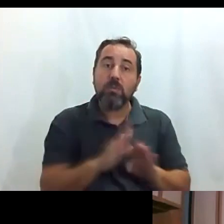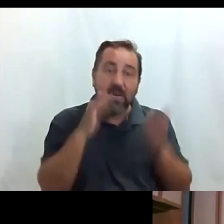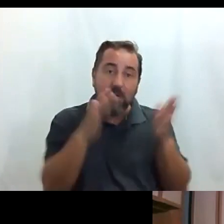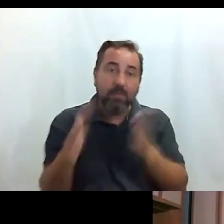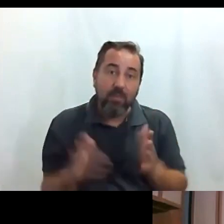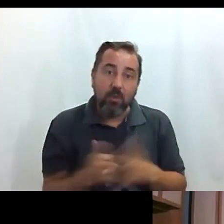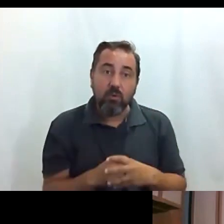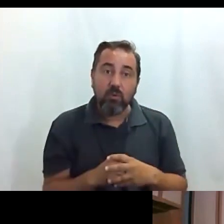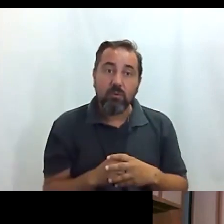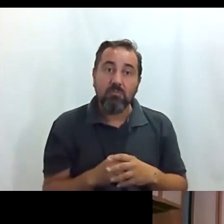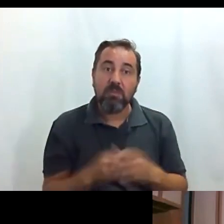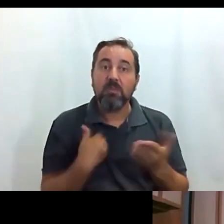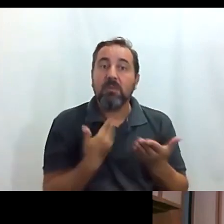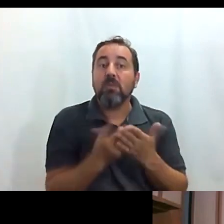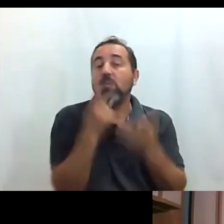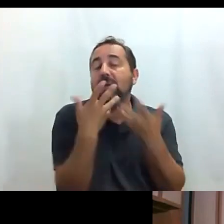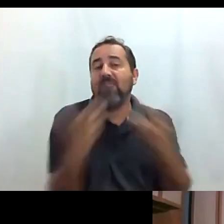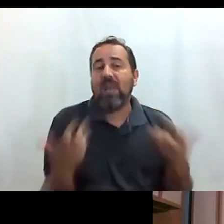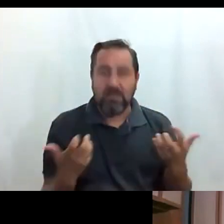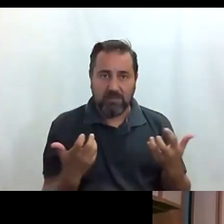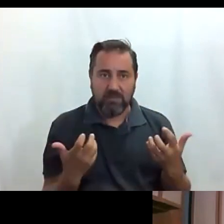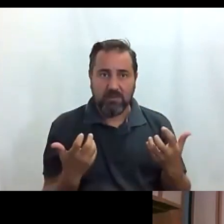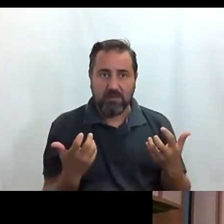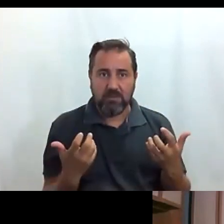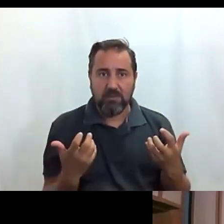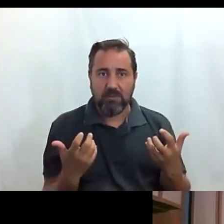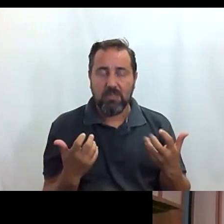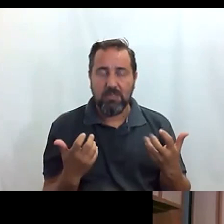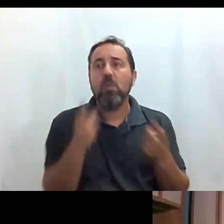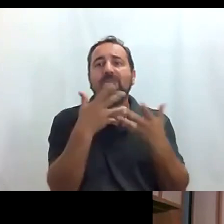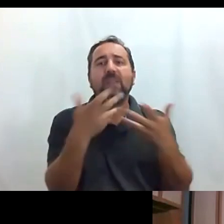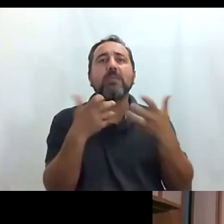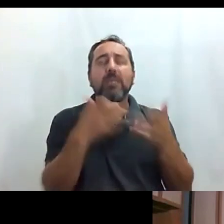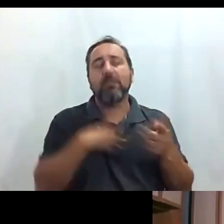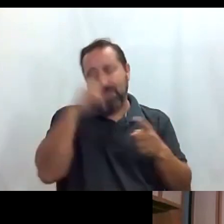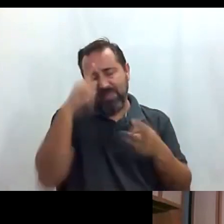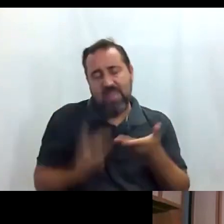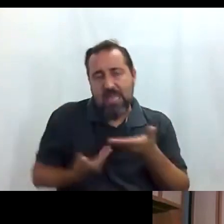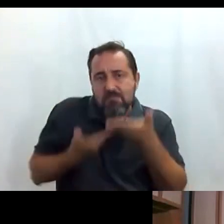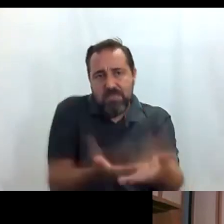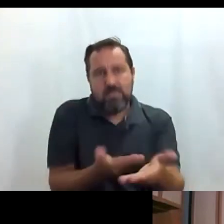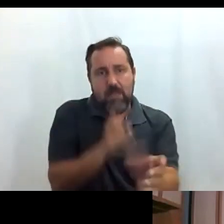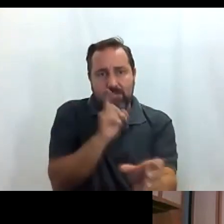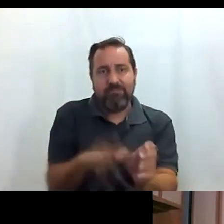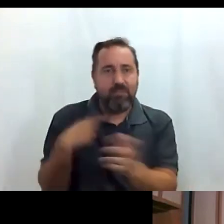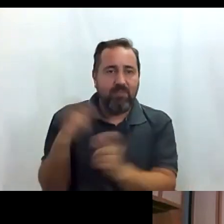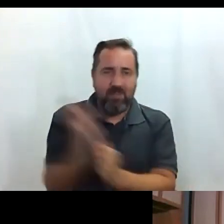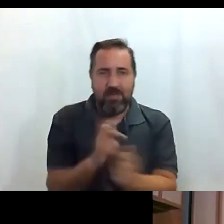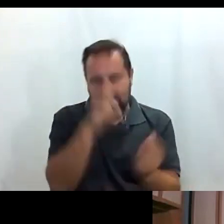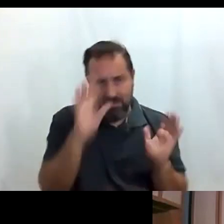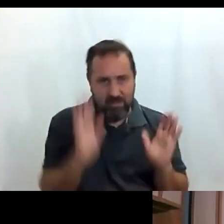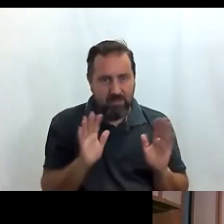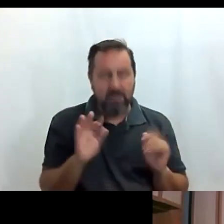os pido que en una frase nos invitéis a venir a Madrid en el primero vamos